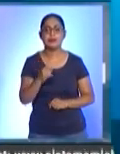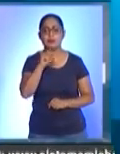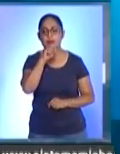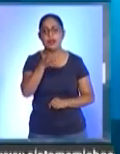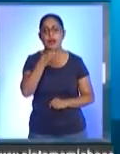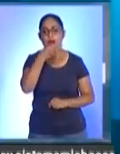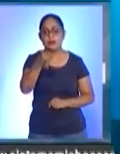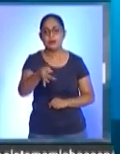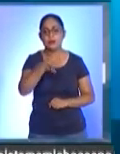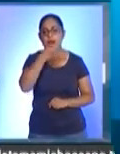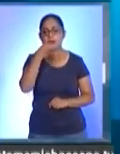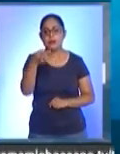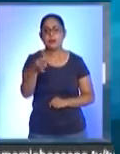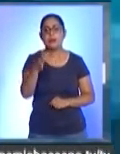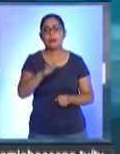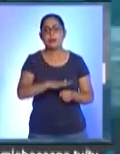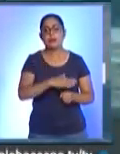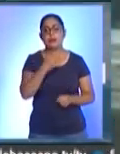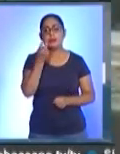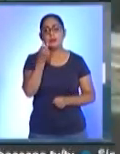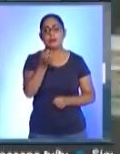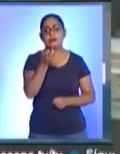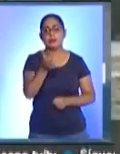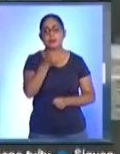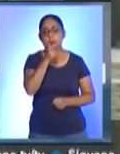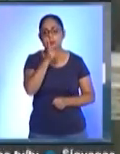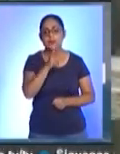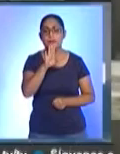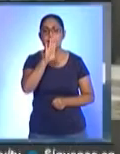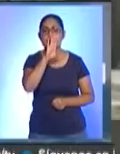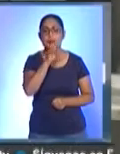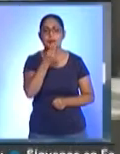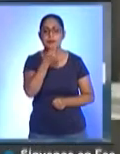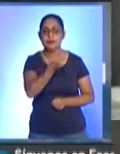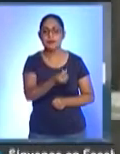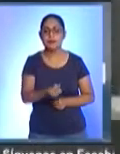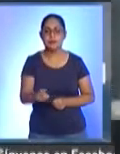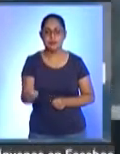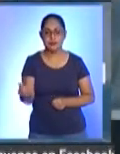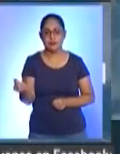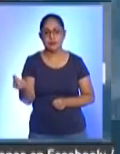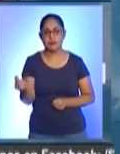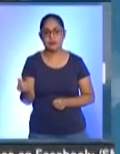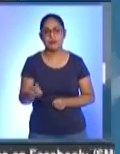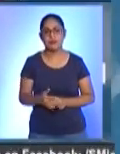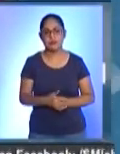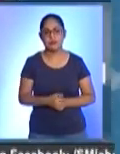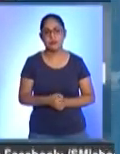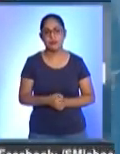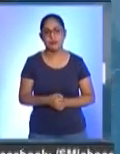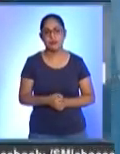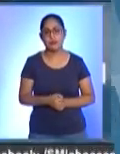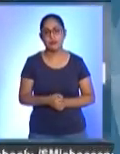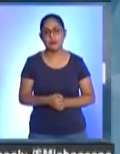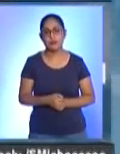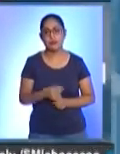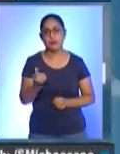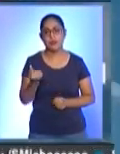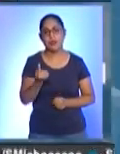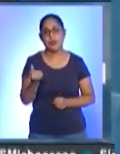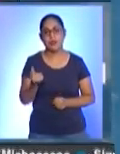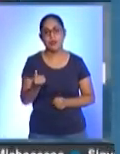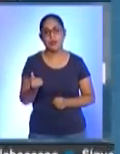informando mucho precisamente a los padres de los niños en esa situación de que